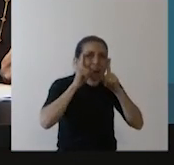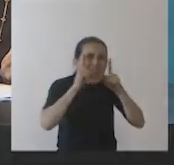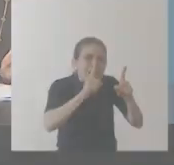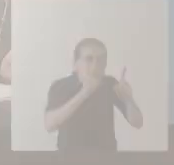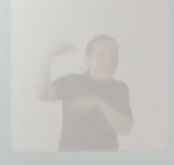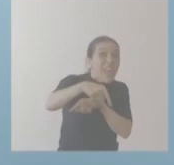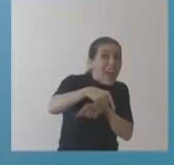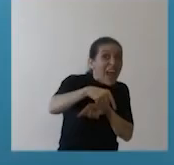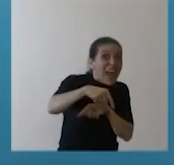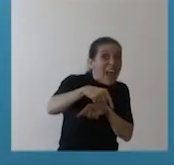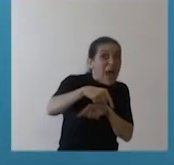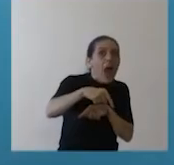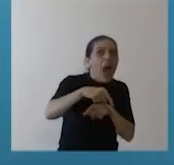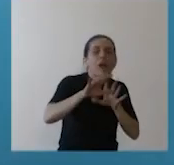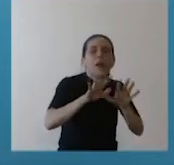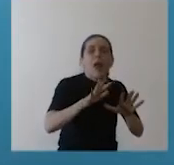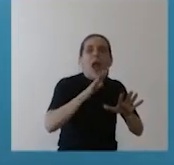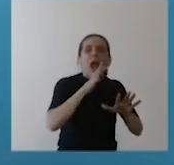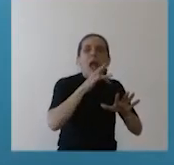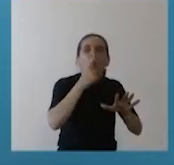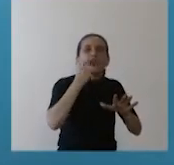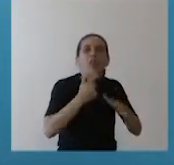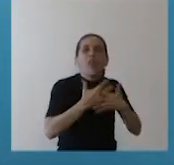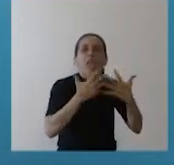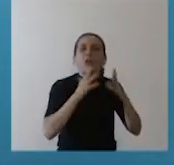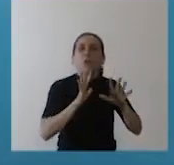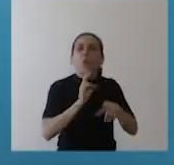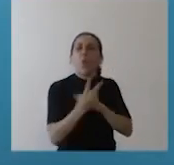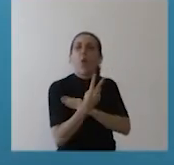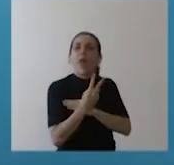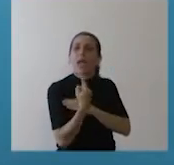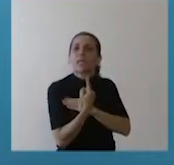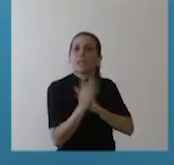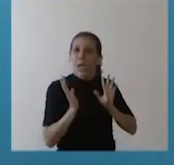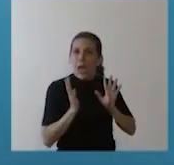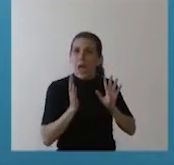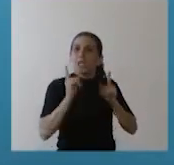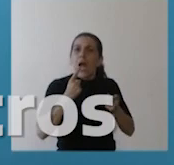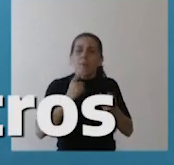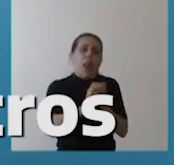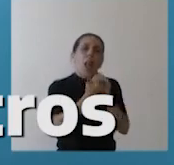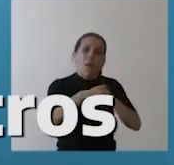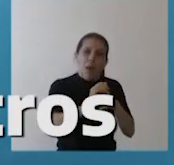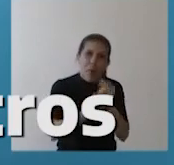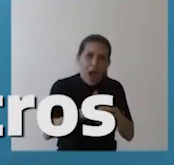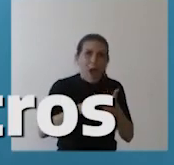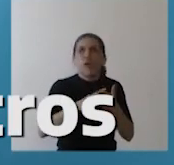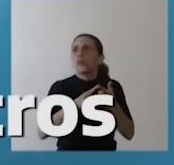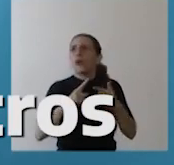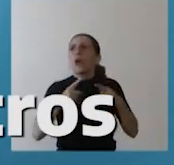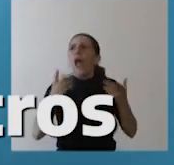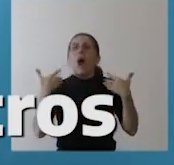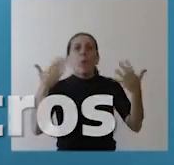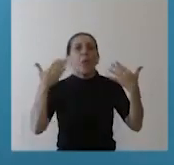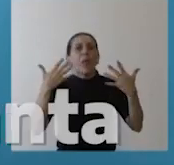aislamiento social y el trabajo puntual de lo que es la higiene de manos, el airear los ambientes, el